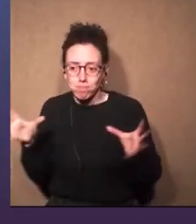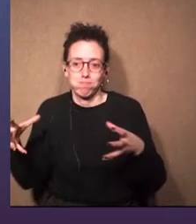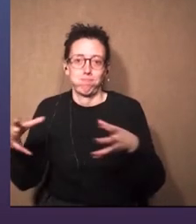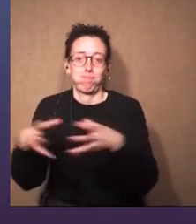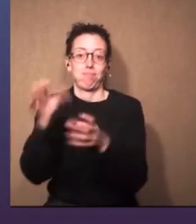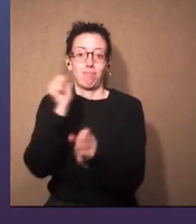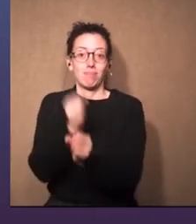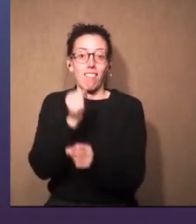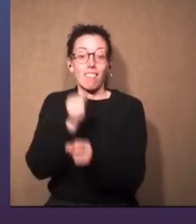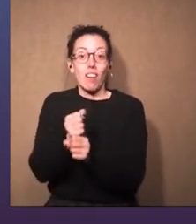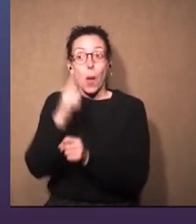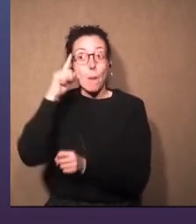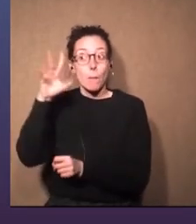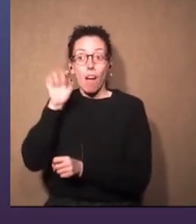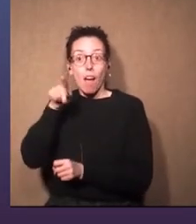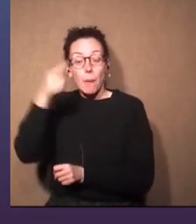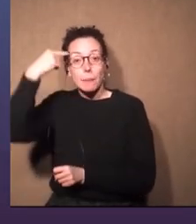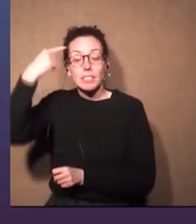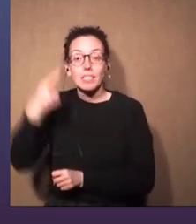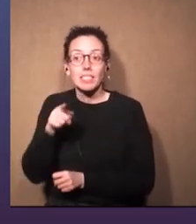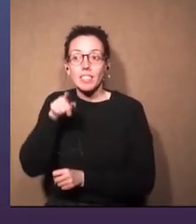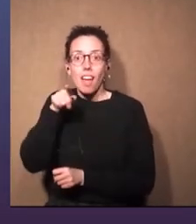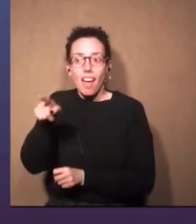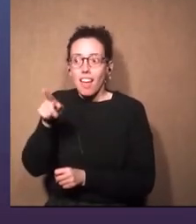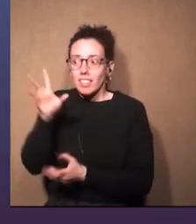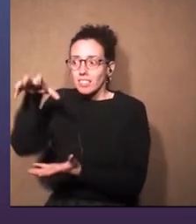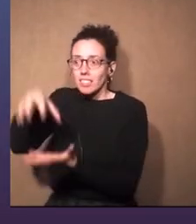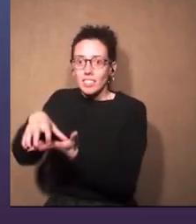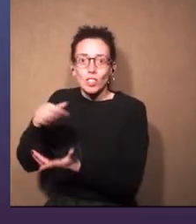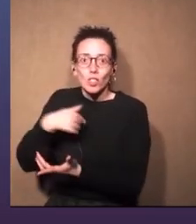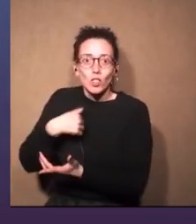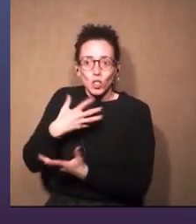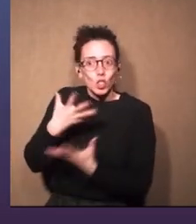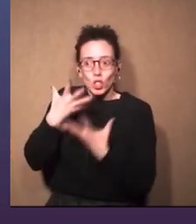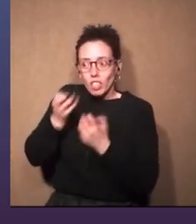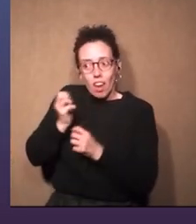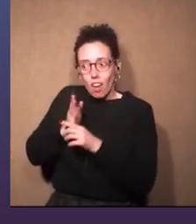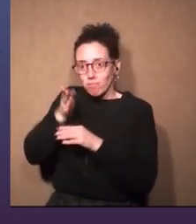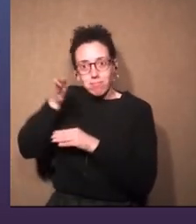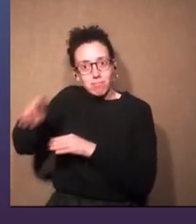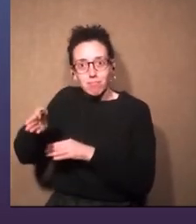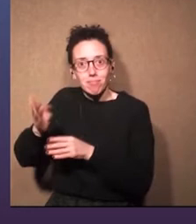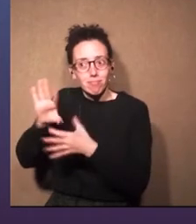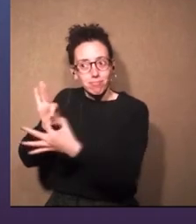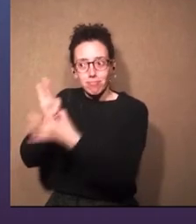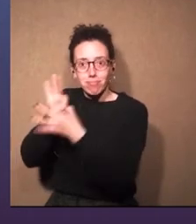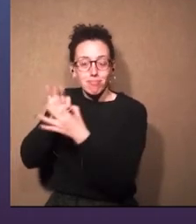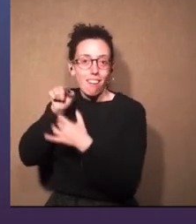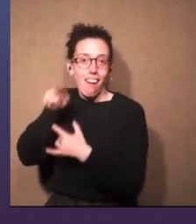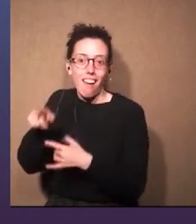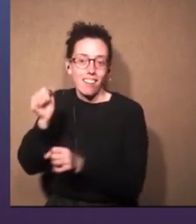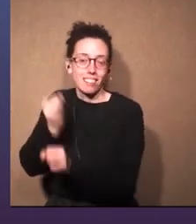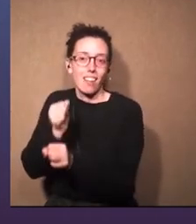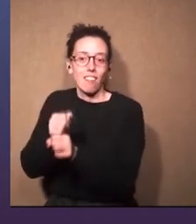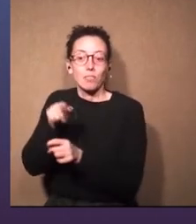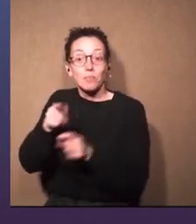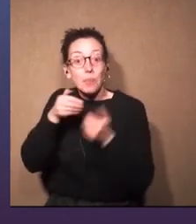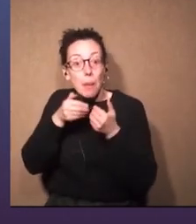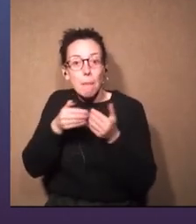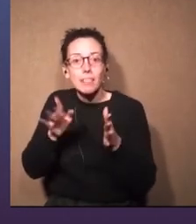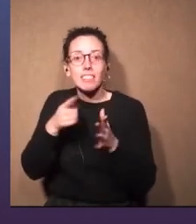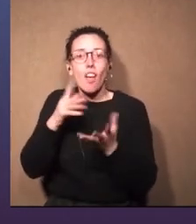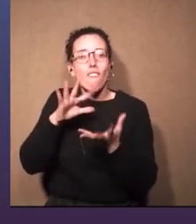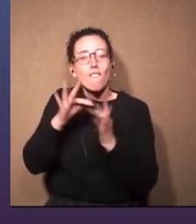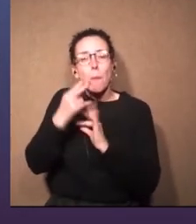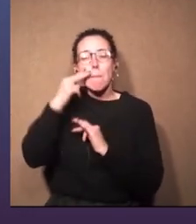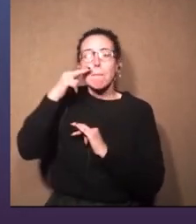todas juntas. Y me acuerdo que ahí pensé que ese era un lugar del que no me quería ir. Y bueno, y ahí empecé